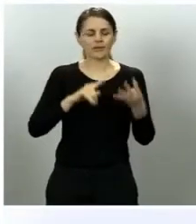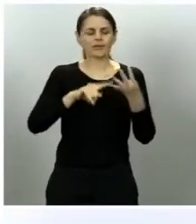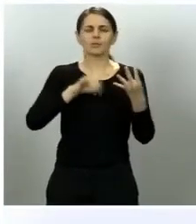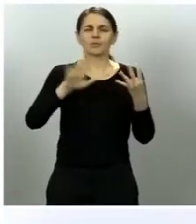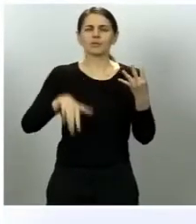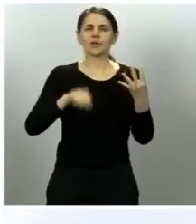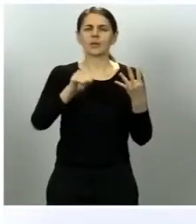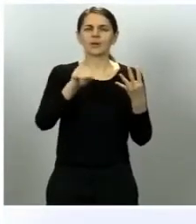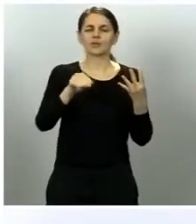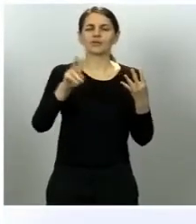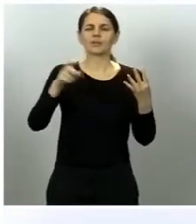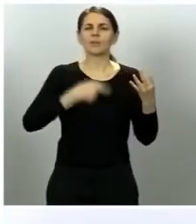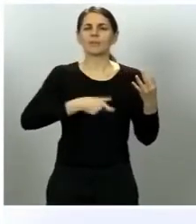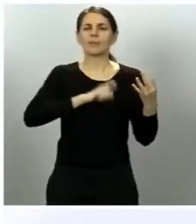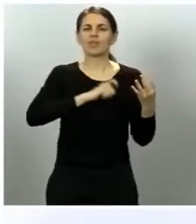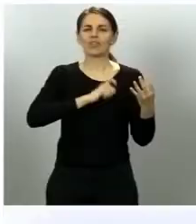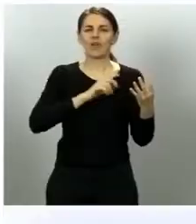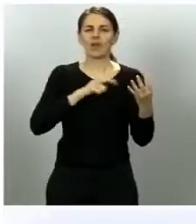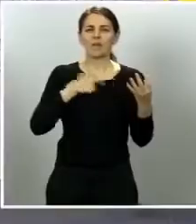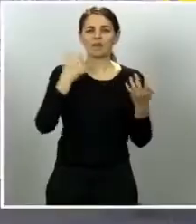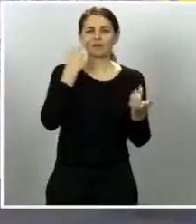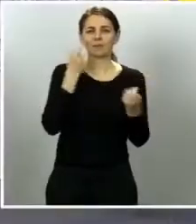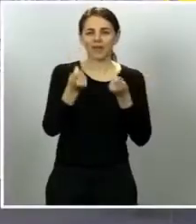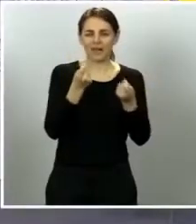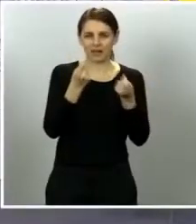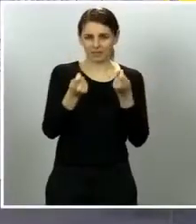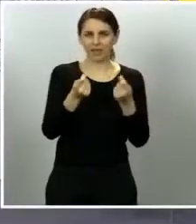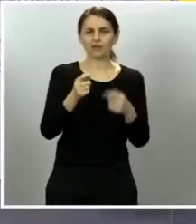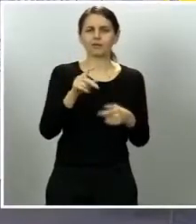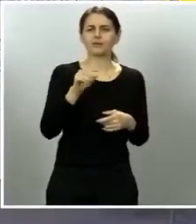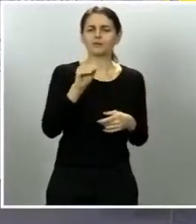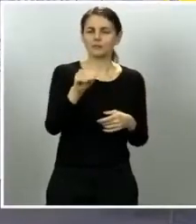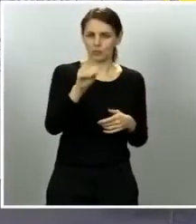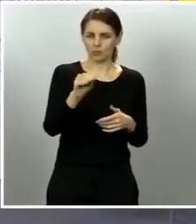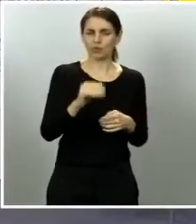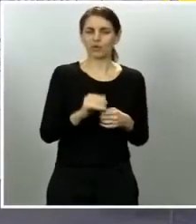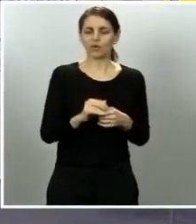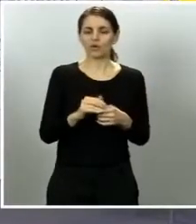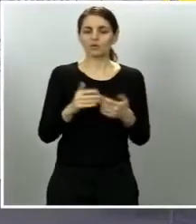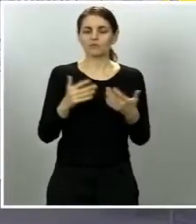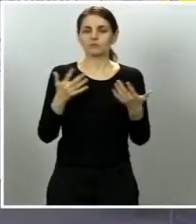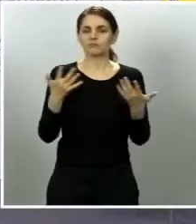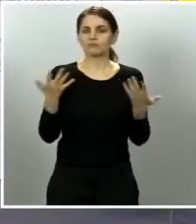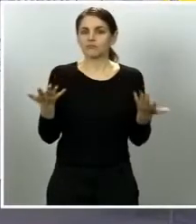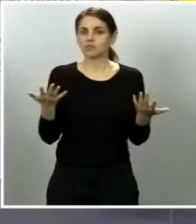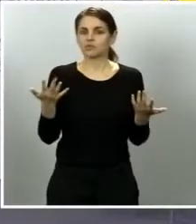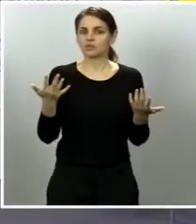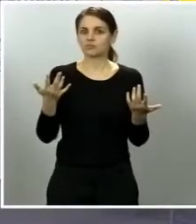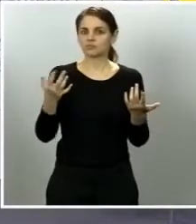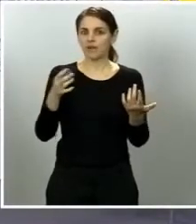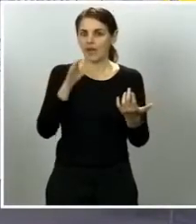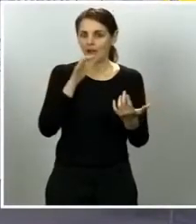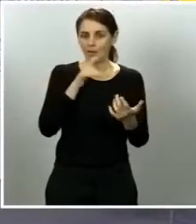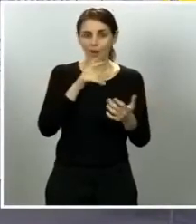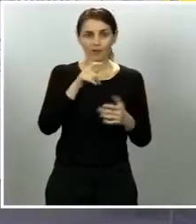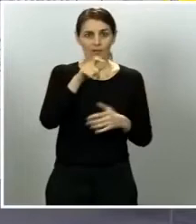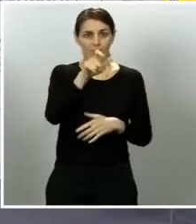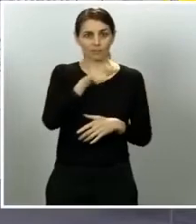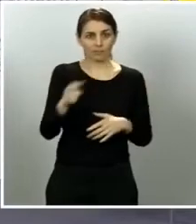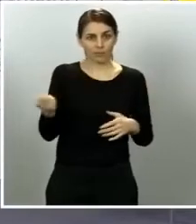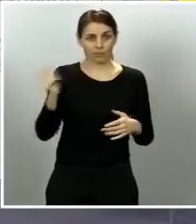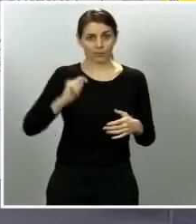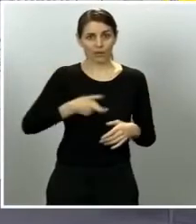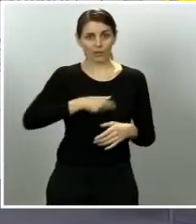que se va a hacer podemos entender que se va a incrementar el número de efectivos en las calles para controlar que se